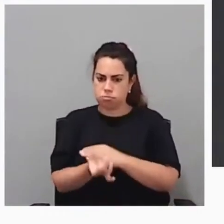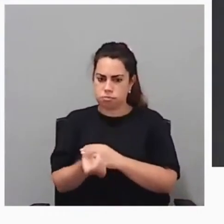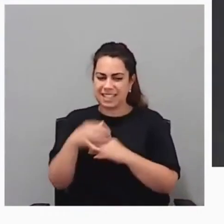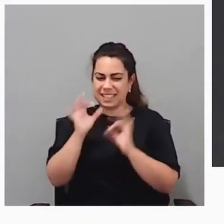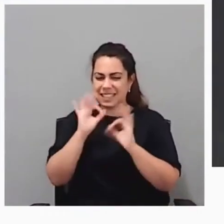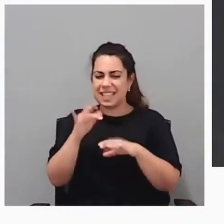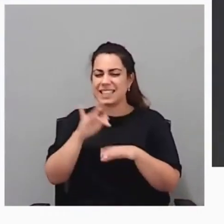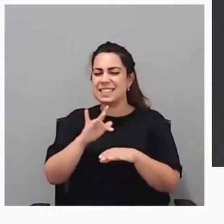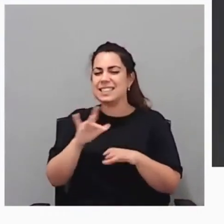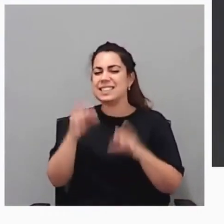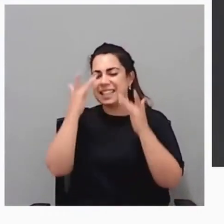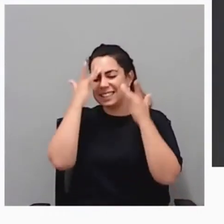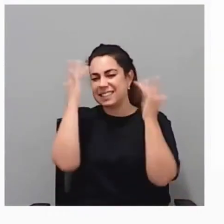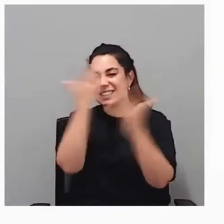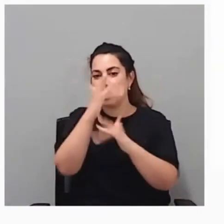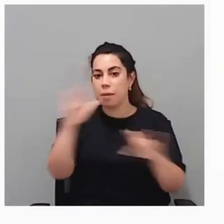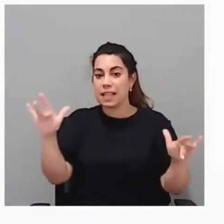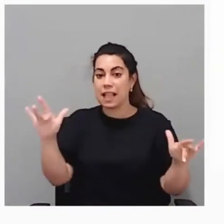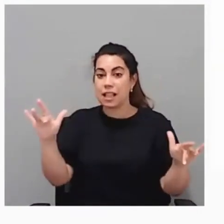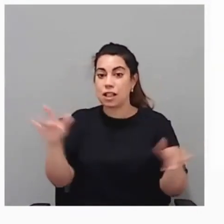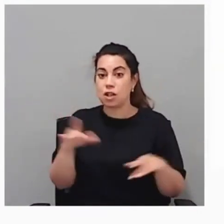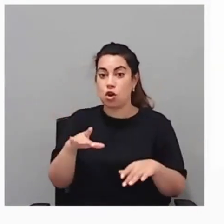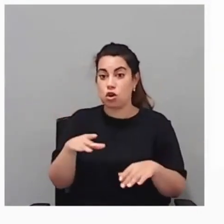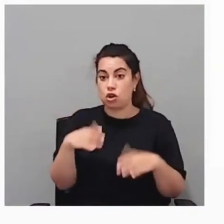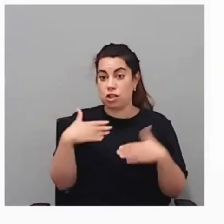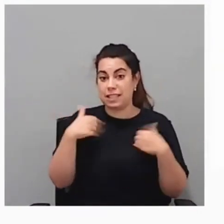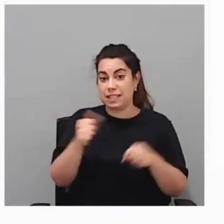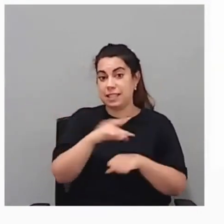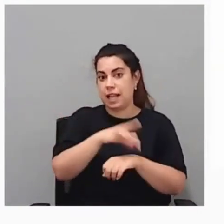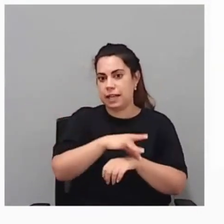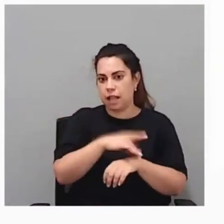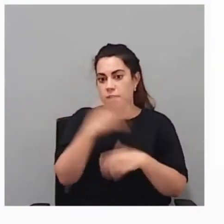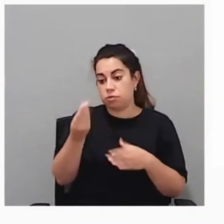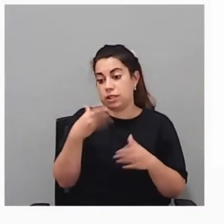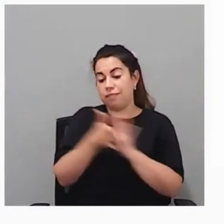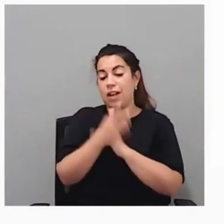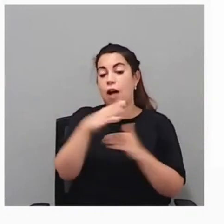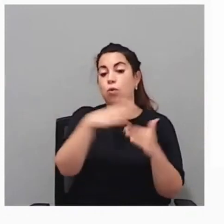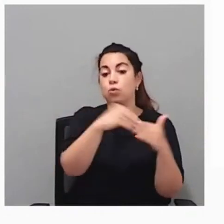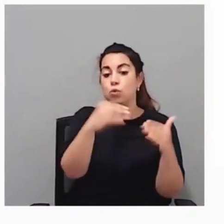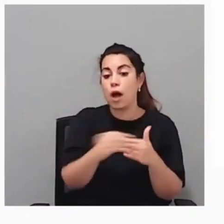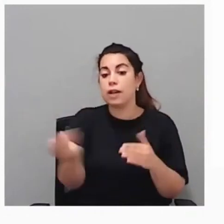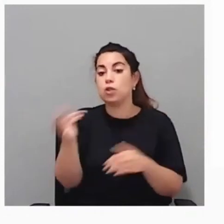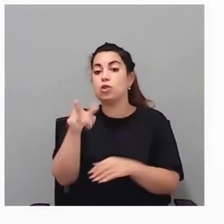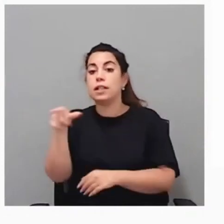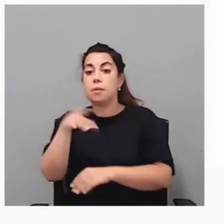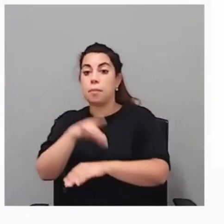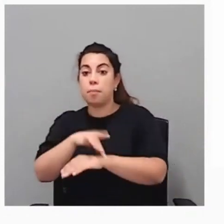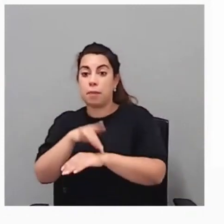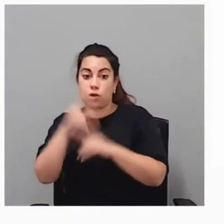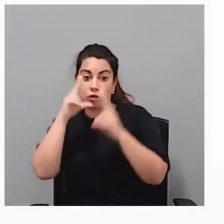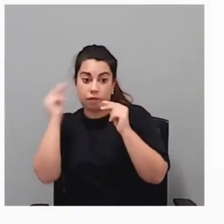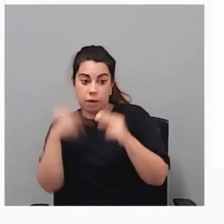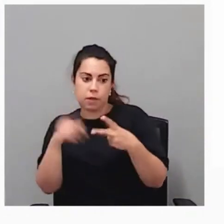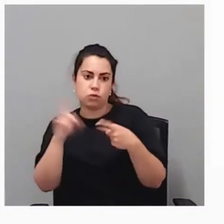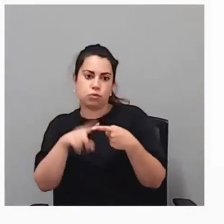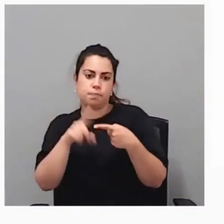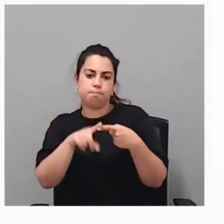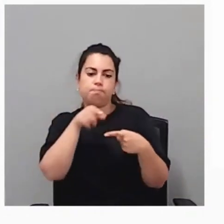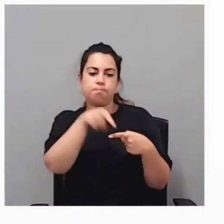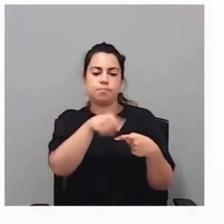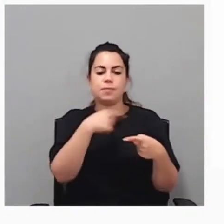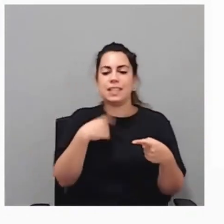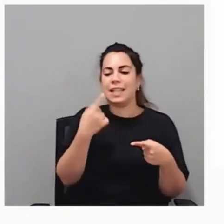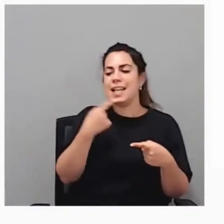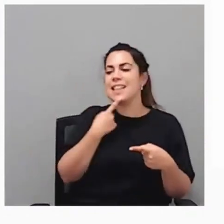en el cual los usuarios y profesionales, bueno, pues saben unos cómo expresar mejor lo que les pasa y los otros poderles atender